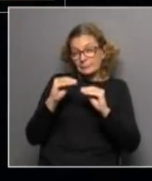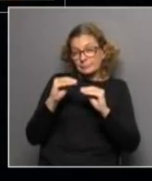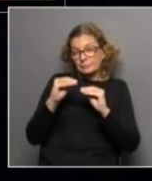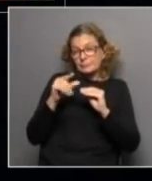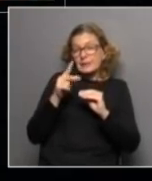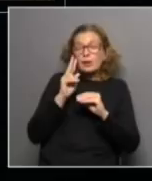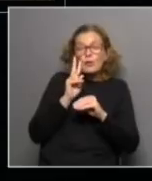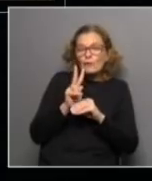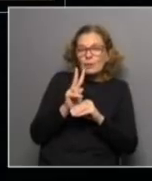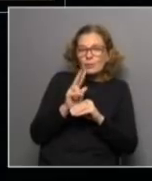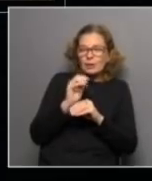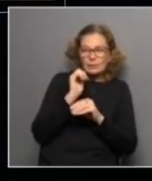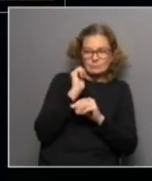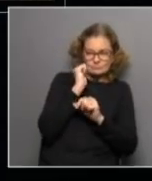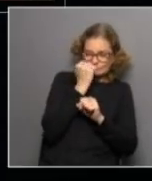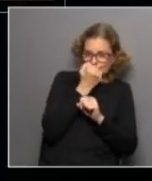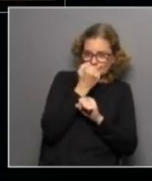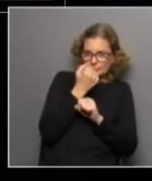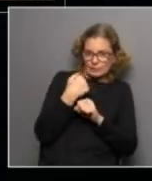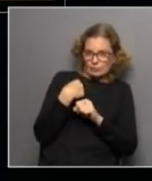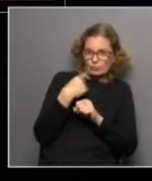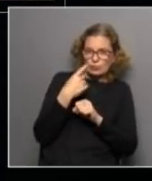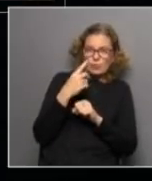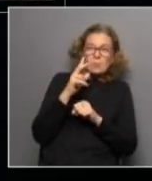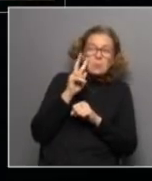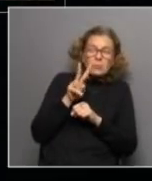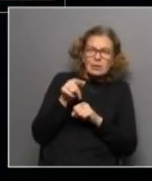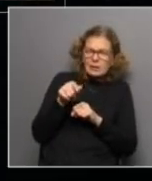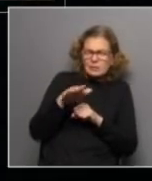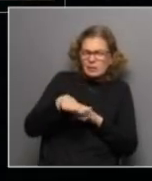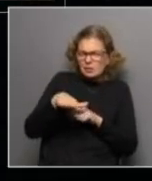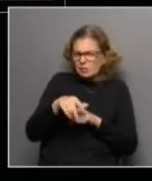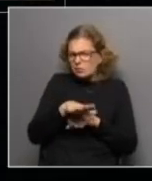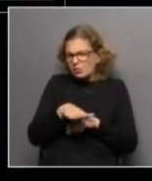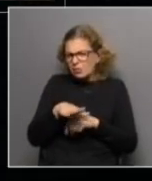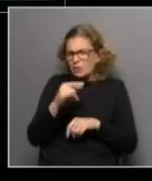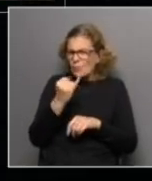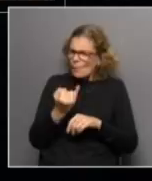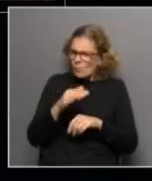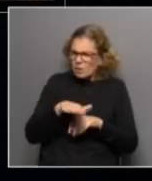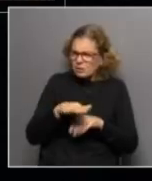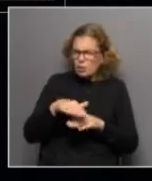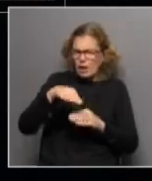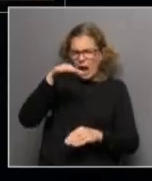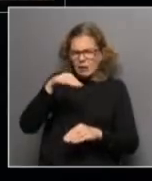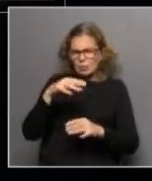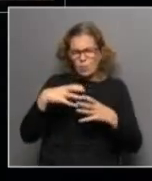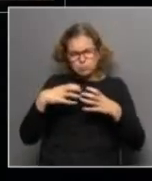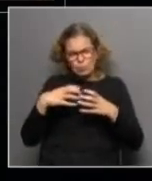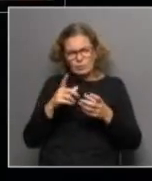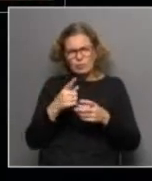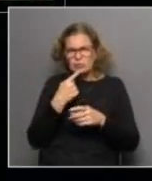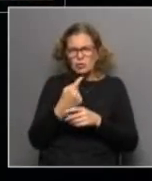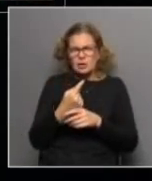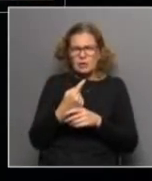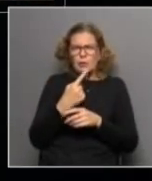oculta esa que yo el ojo a simple vista no lo veo no digo este niño que bajito que alto que gordito si en